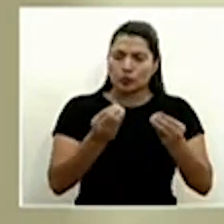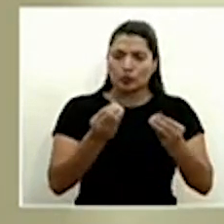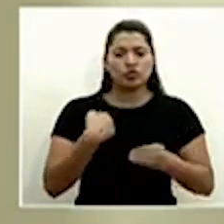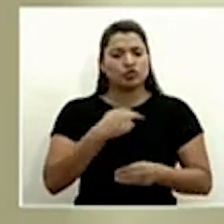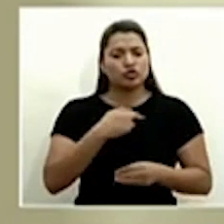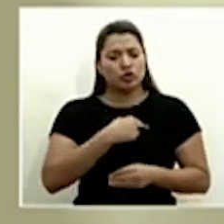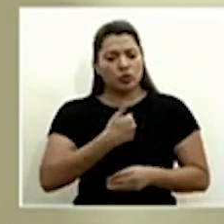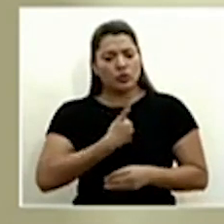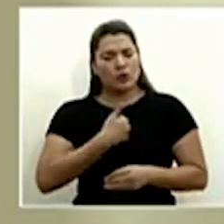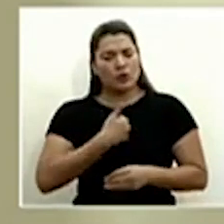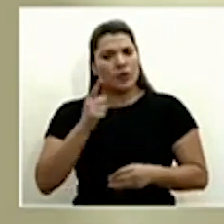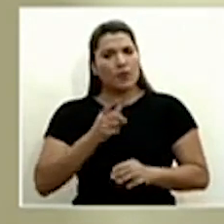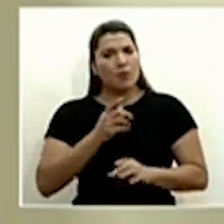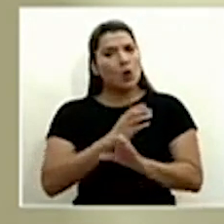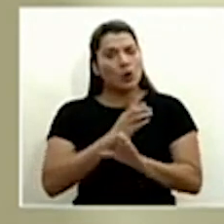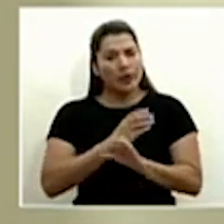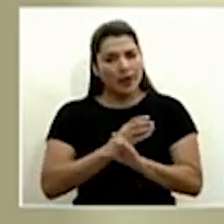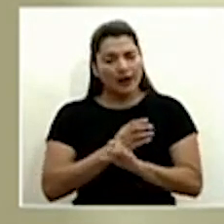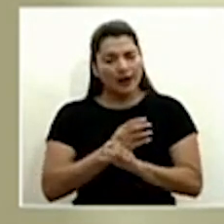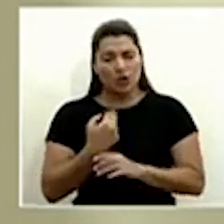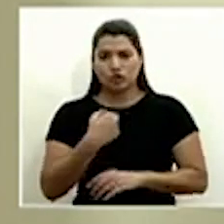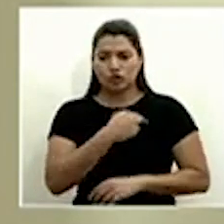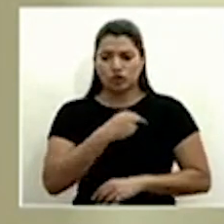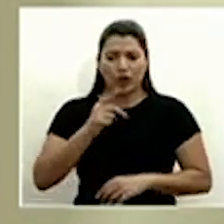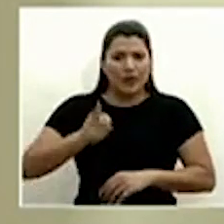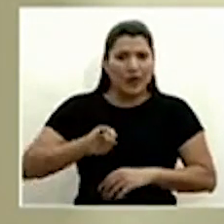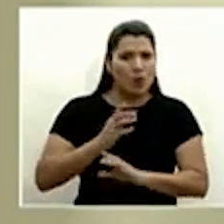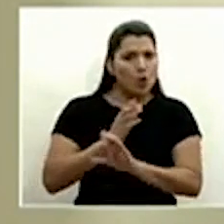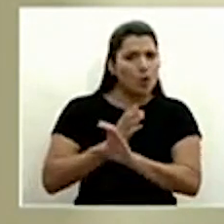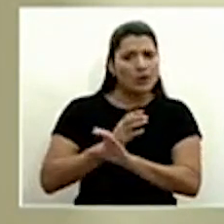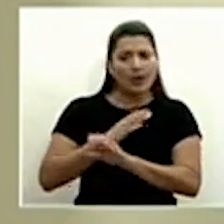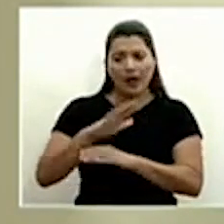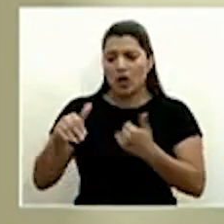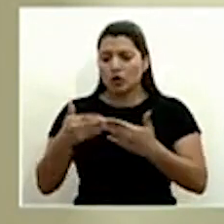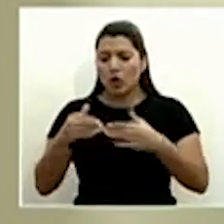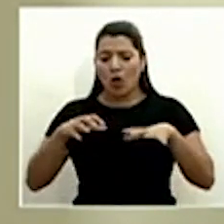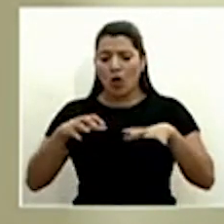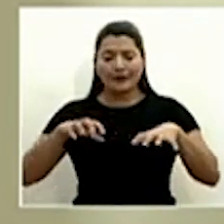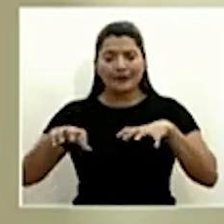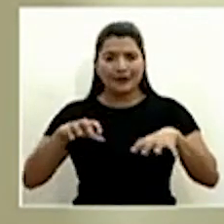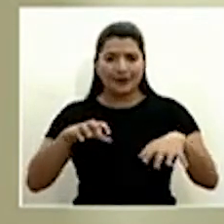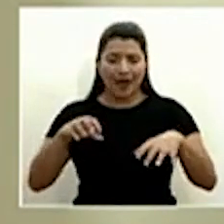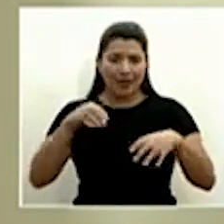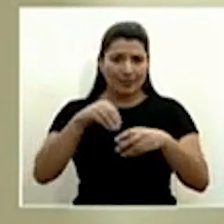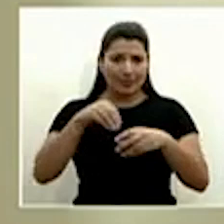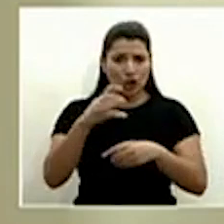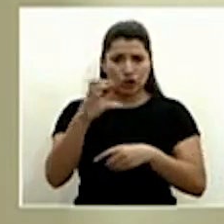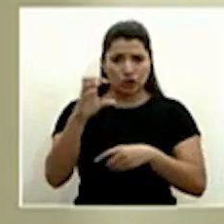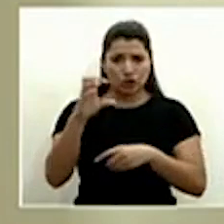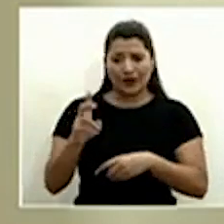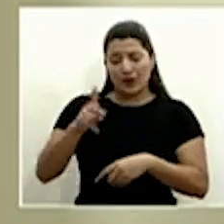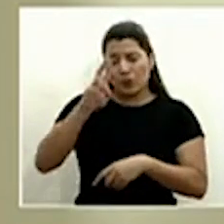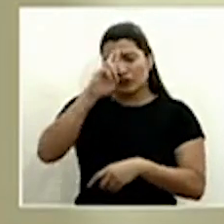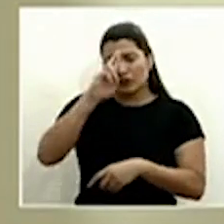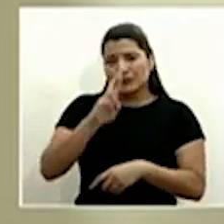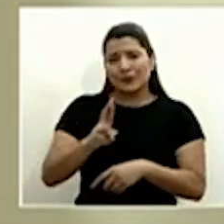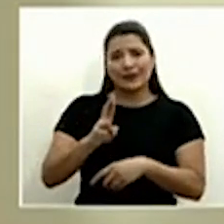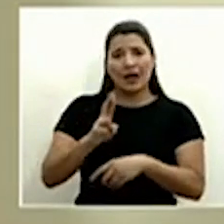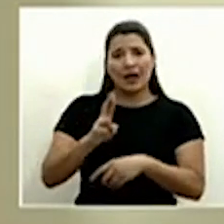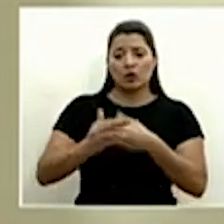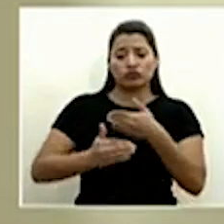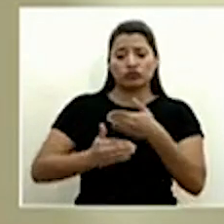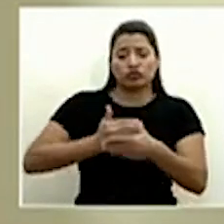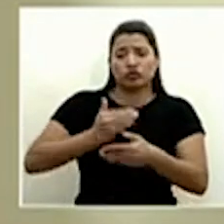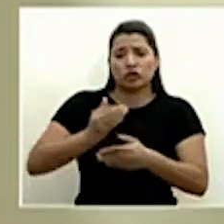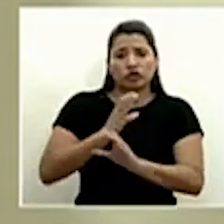toda la actividad que se hace en nuestra sociedad y tenemos que seguir los protocolos. Pero sí es